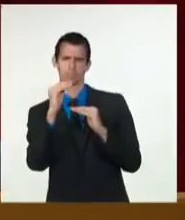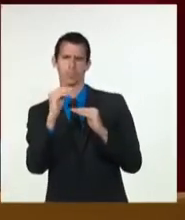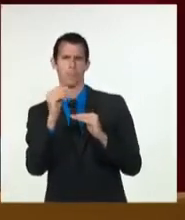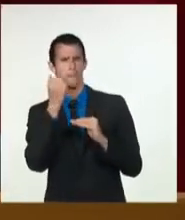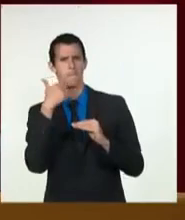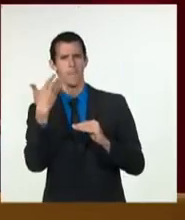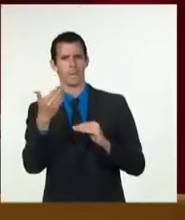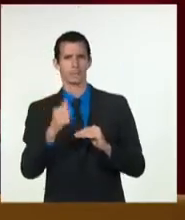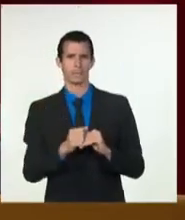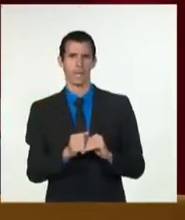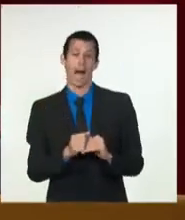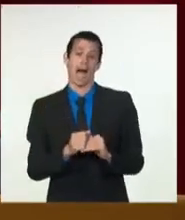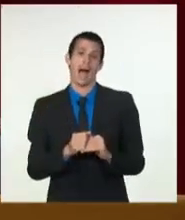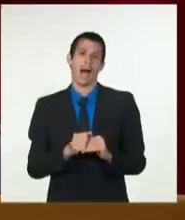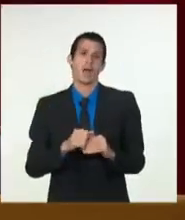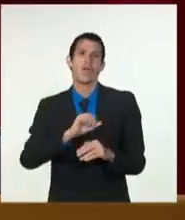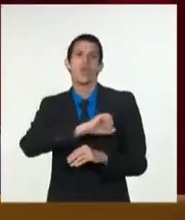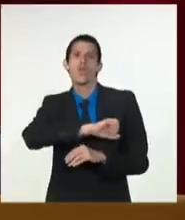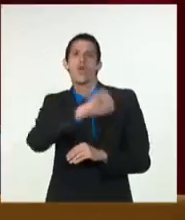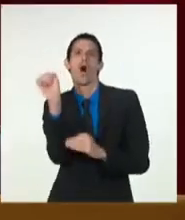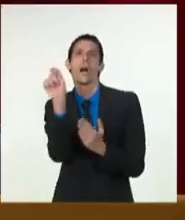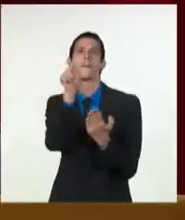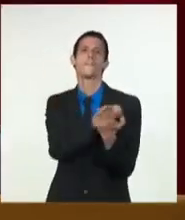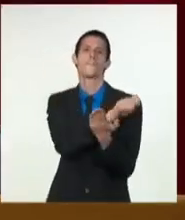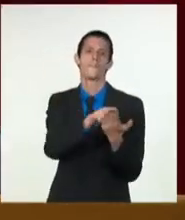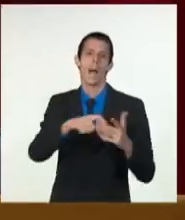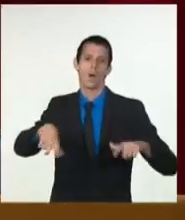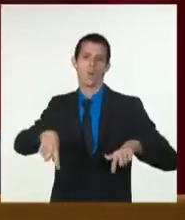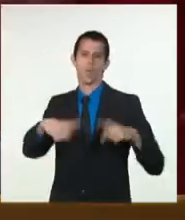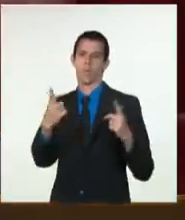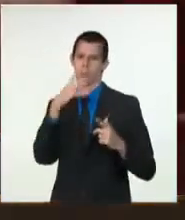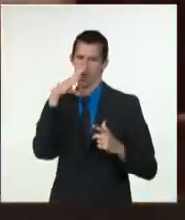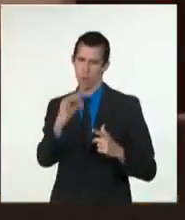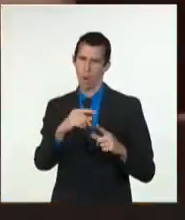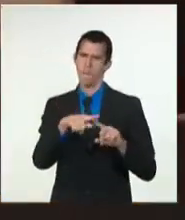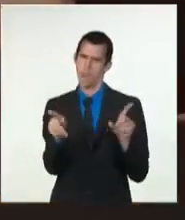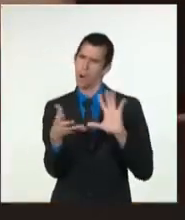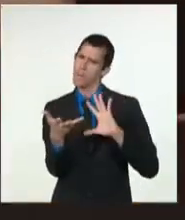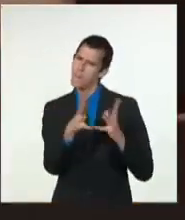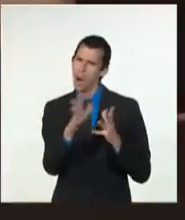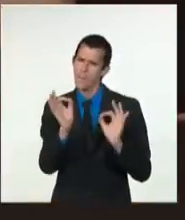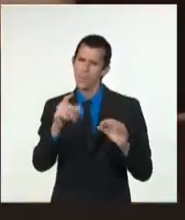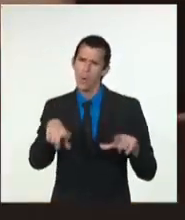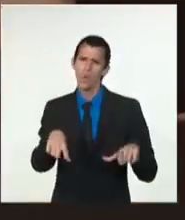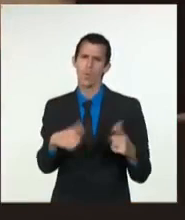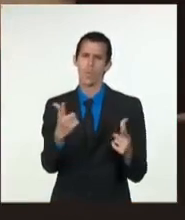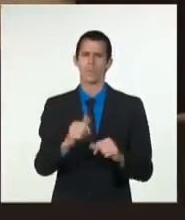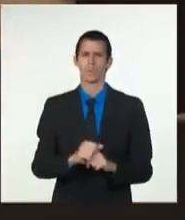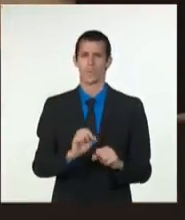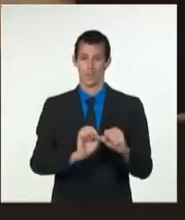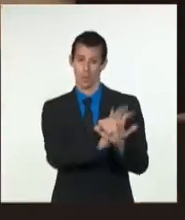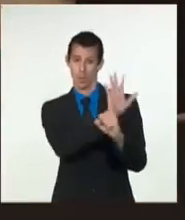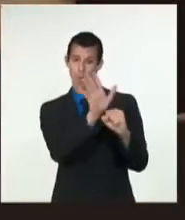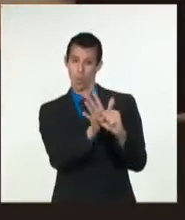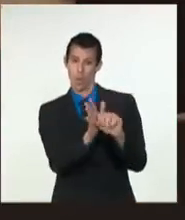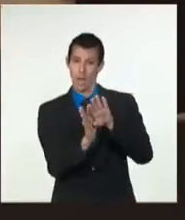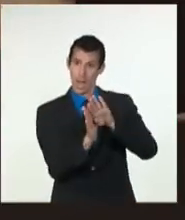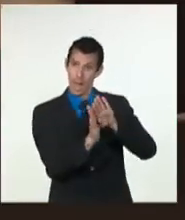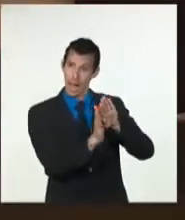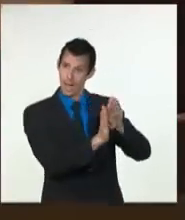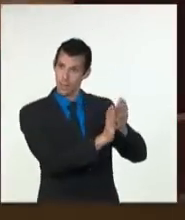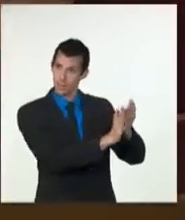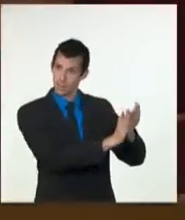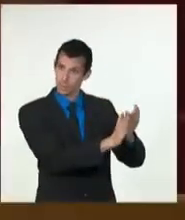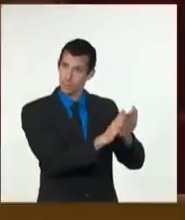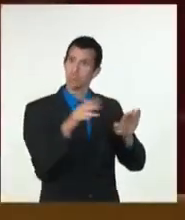países emisores estables durante la etapa prepandemia. Por otra parte, se ha iniciado el rescate